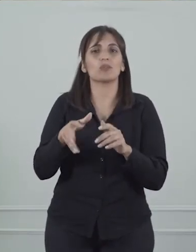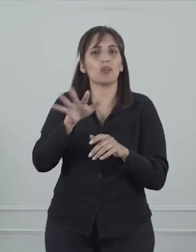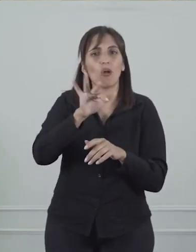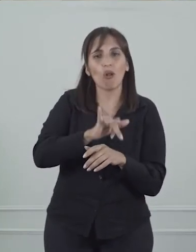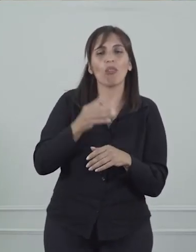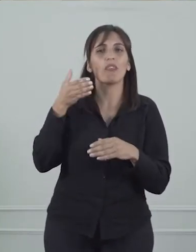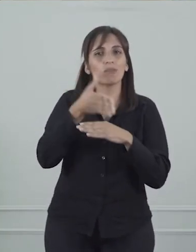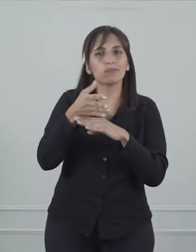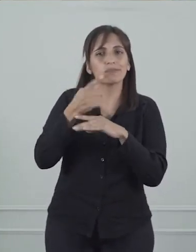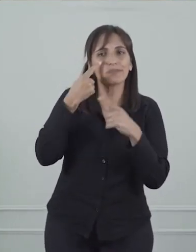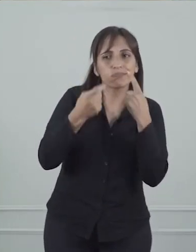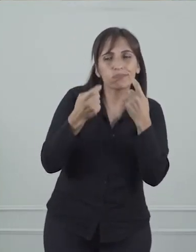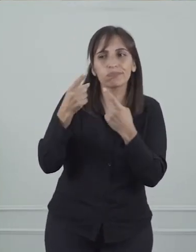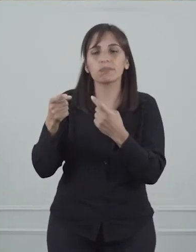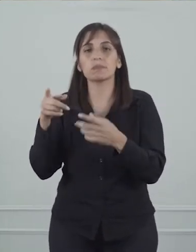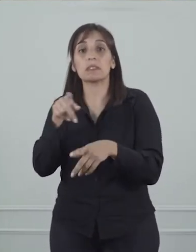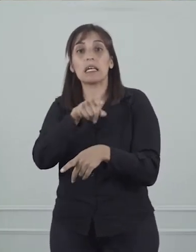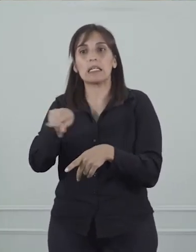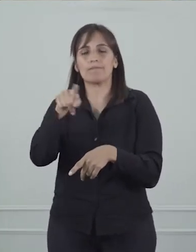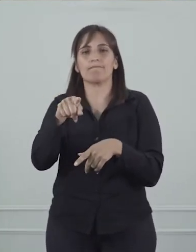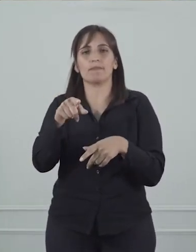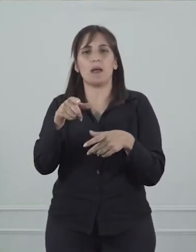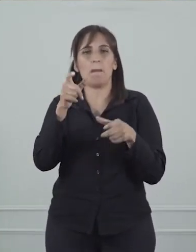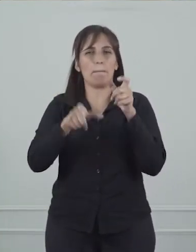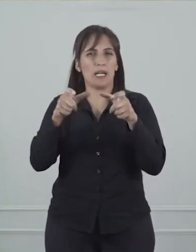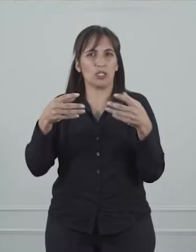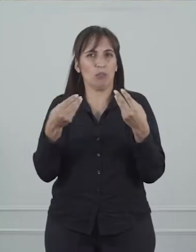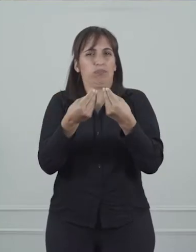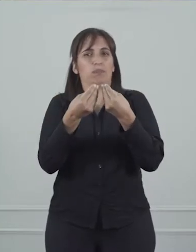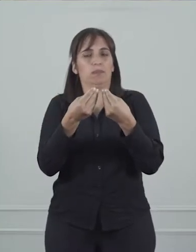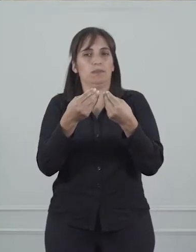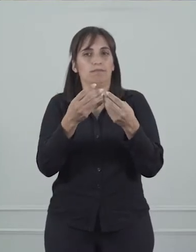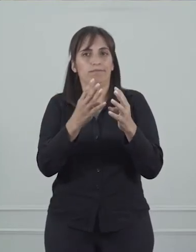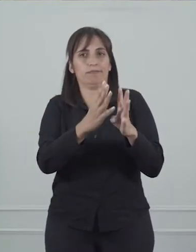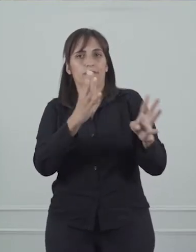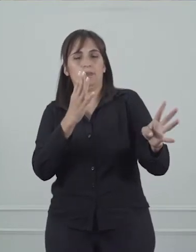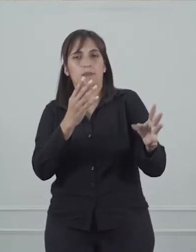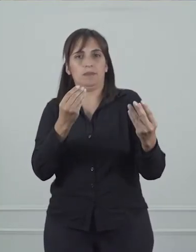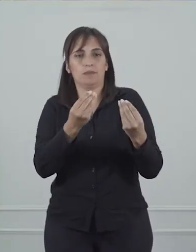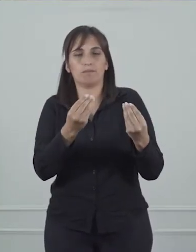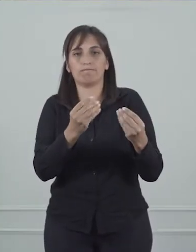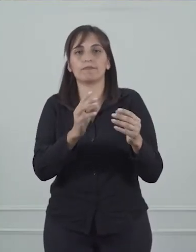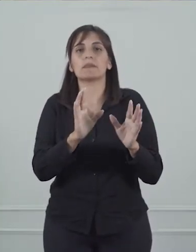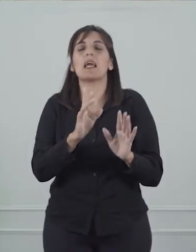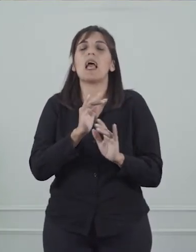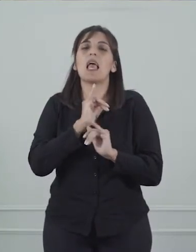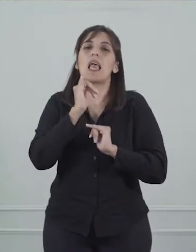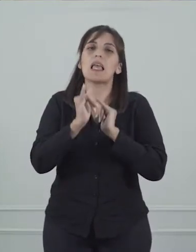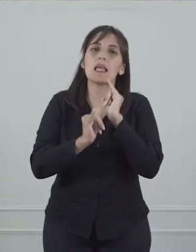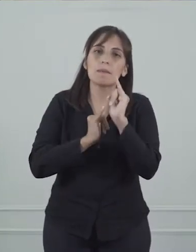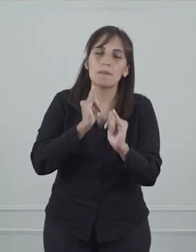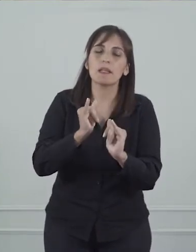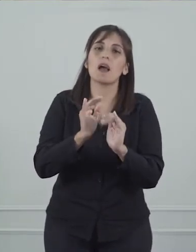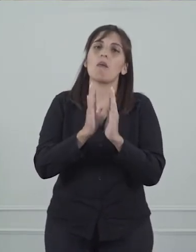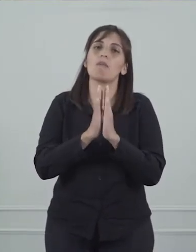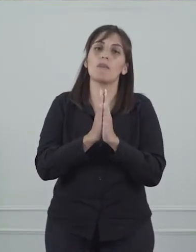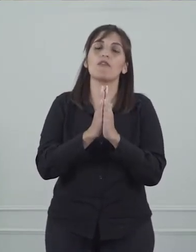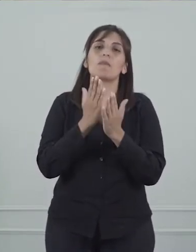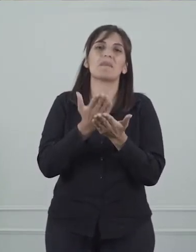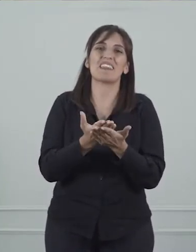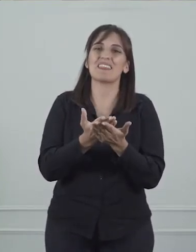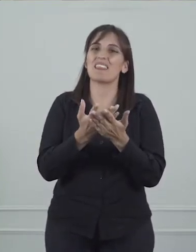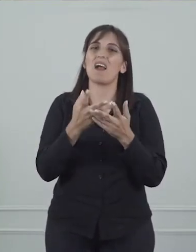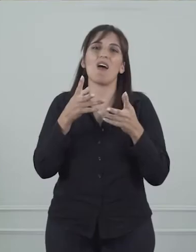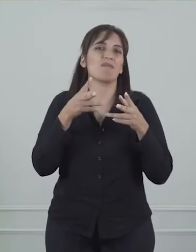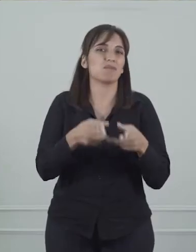de la conveniente a los fines de evitar la propagación del coronavirus, le pedirán a la gente que finalicen las colas y que vuelvan,